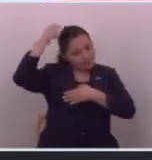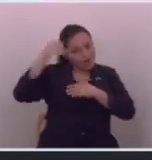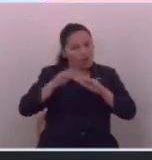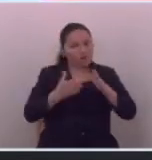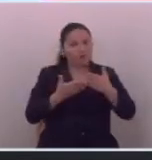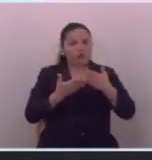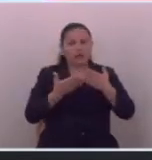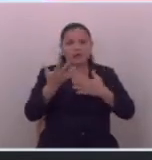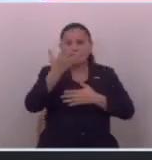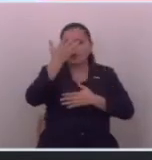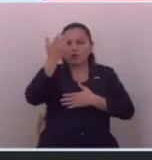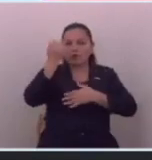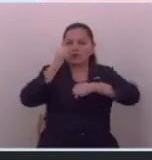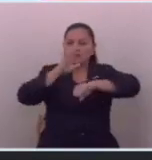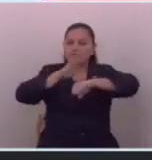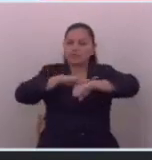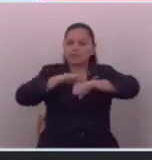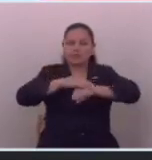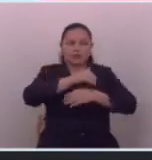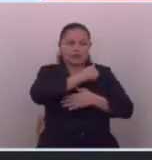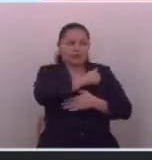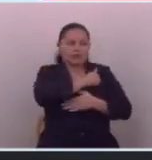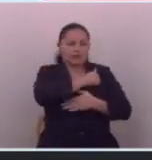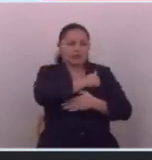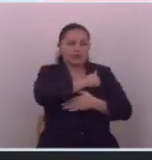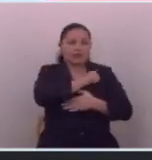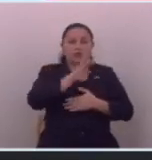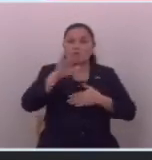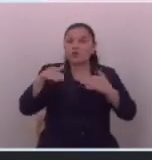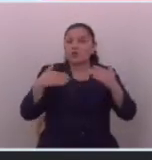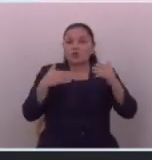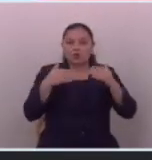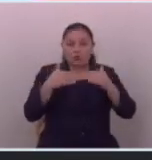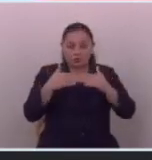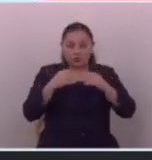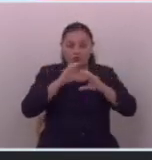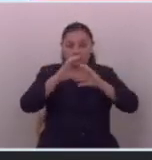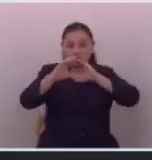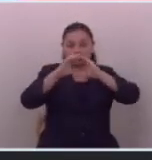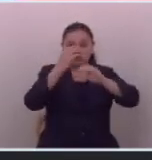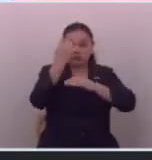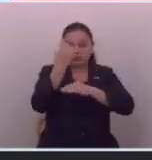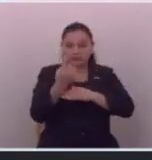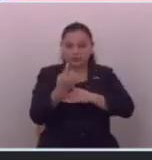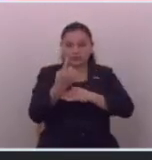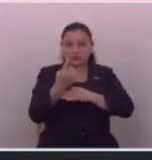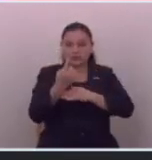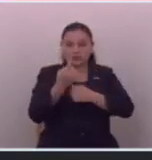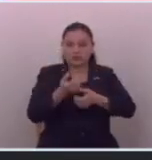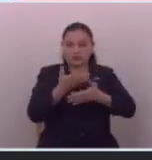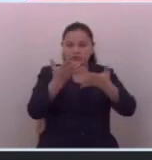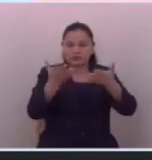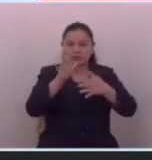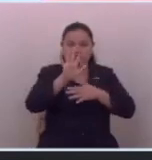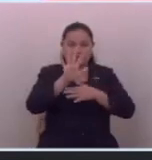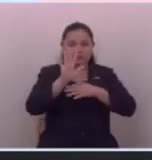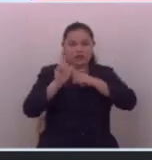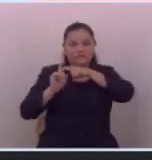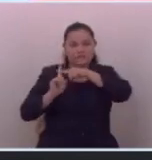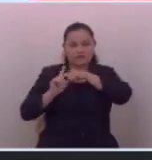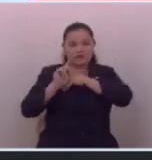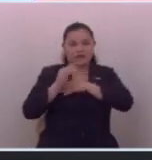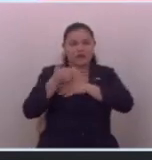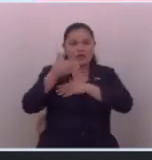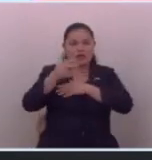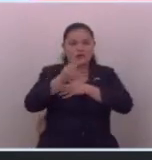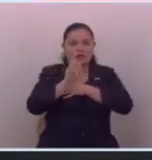importante recalcar el papel que juegan los que comunican a la gente el 5 de abril del